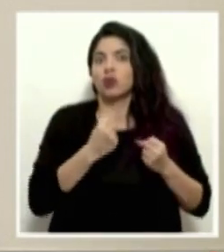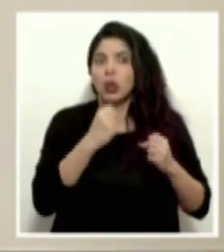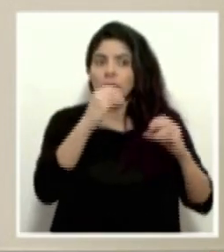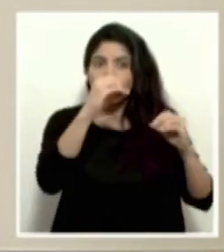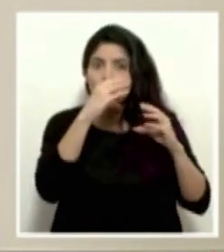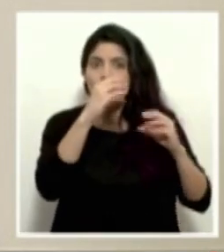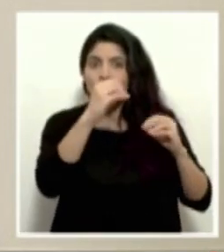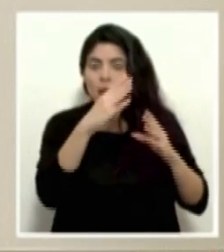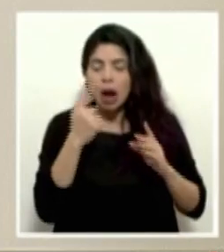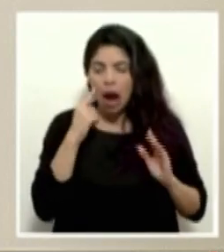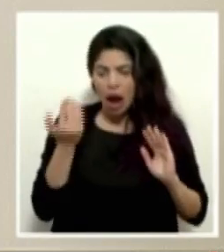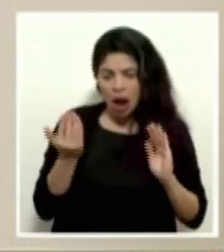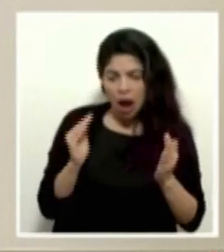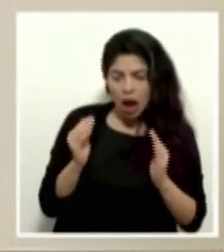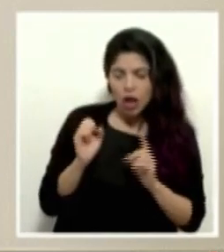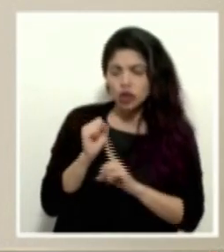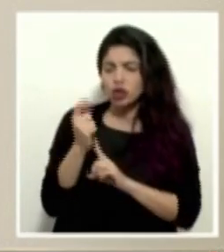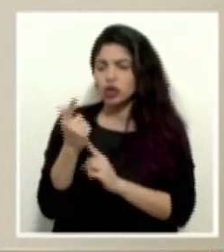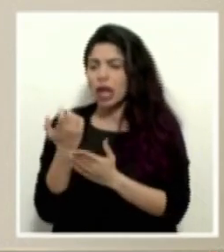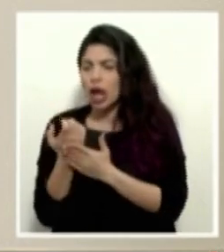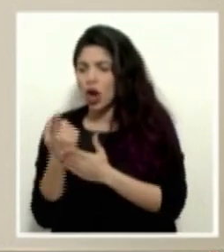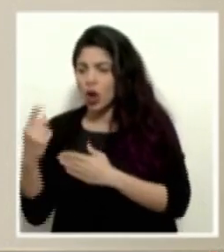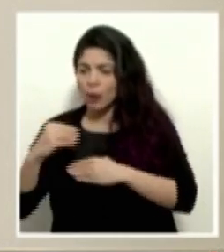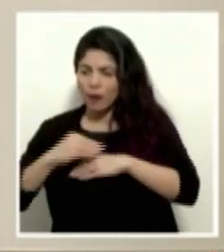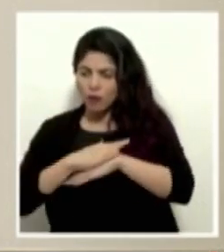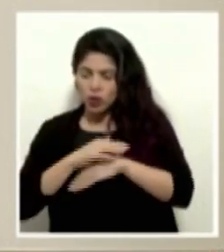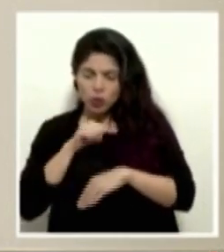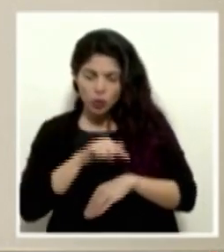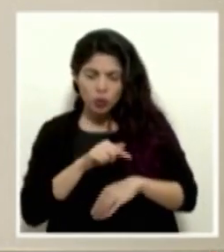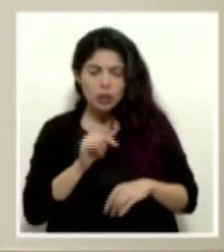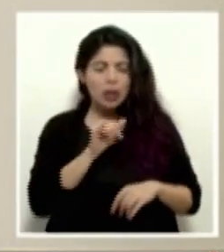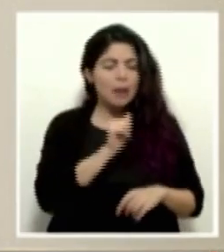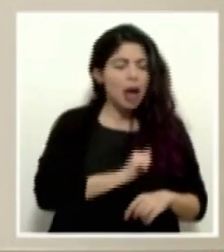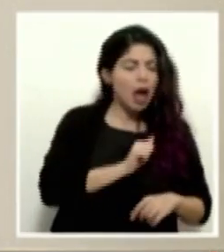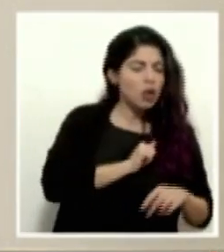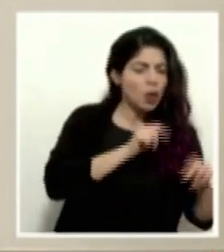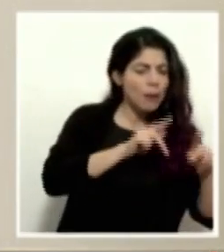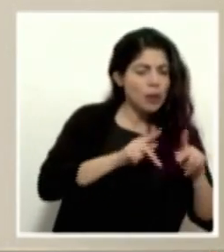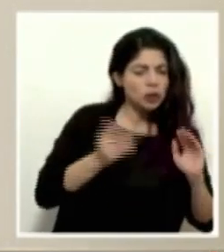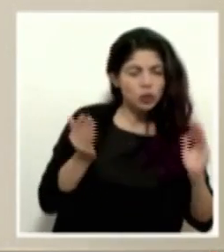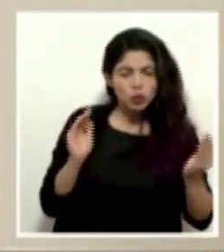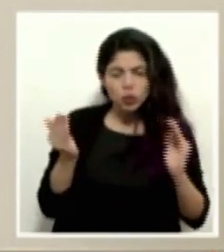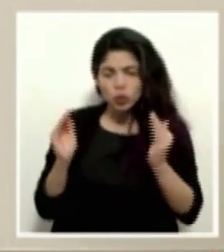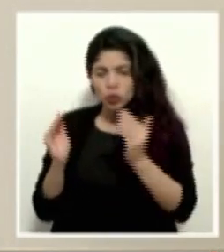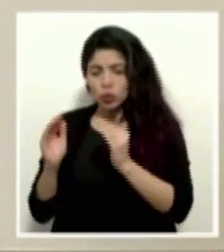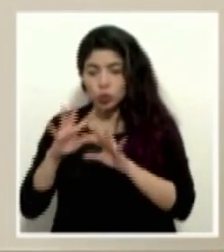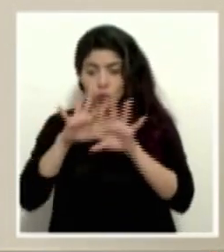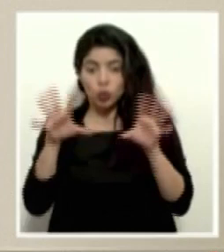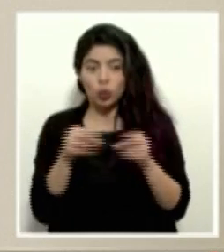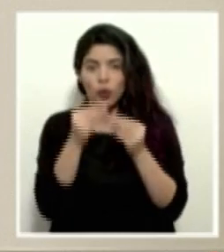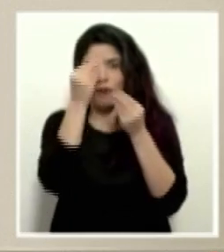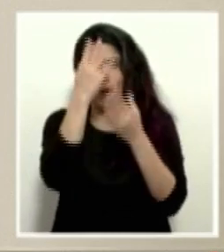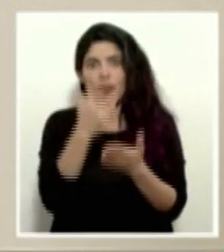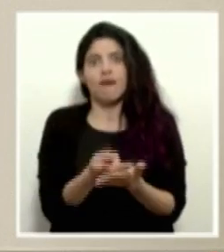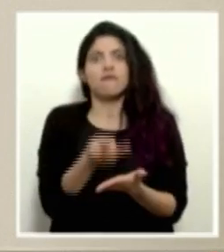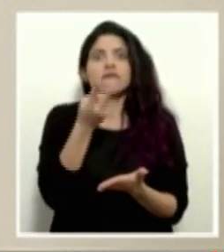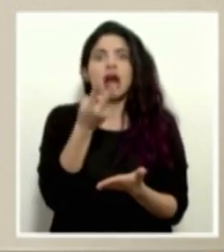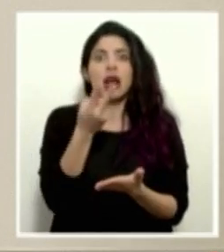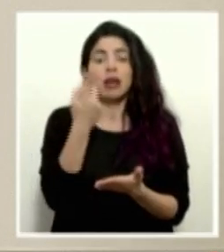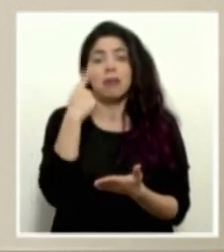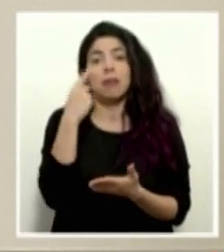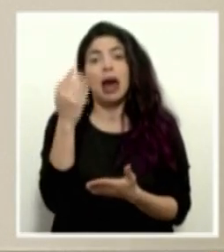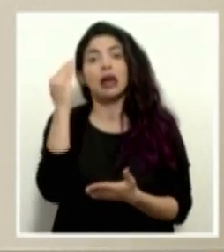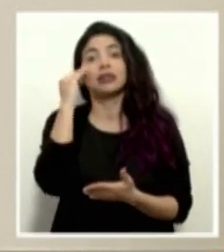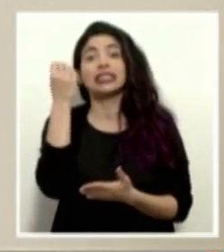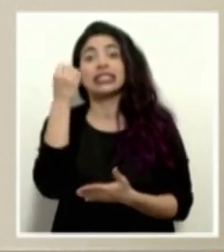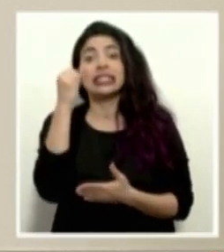valoraciones o ponderaciones socioeconómicas e incluso comportamentales de la población porque todo eso al final suma para que un cantón